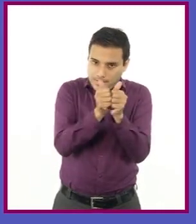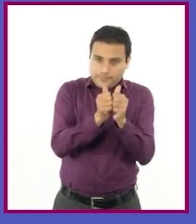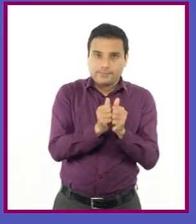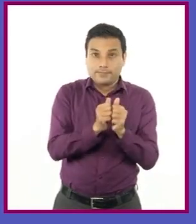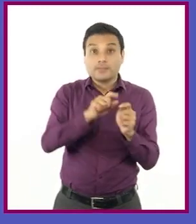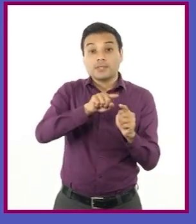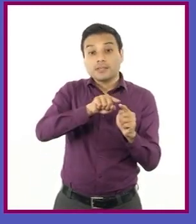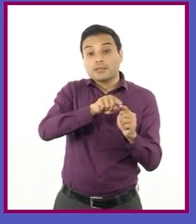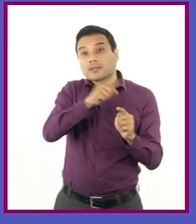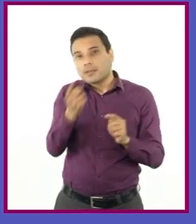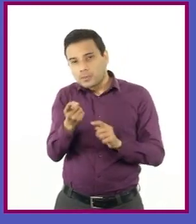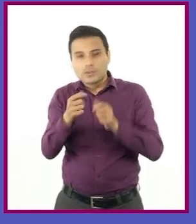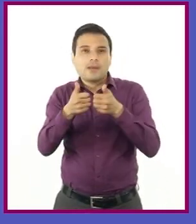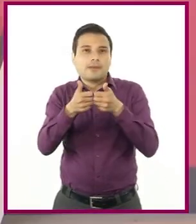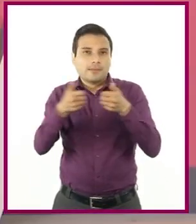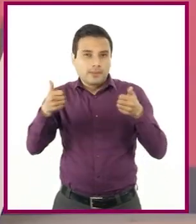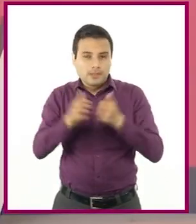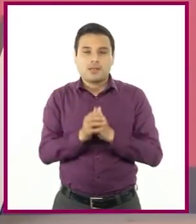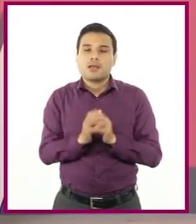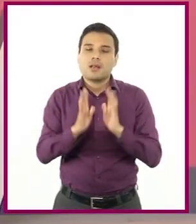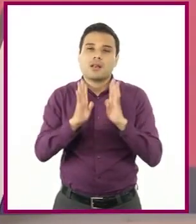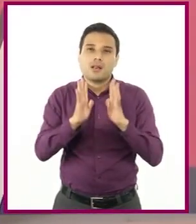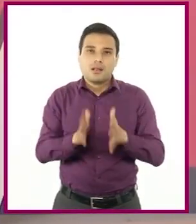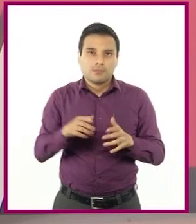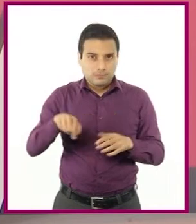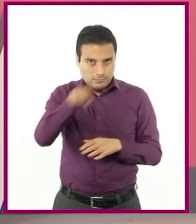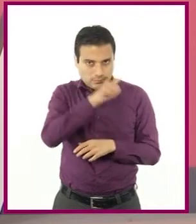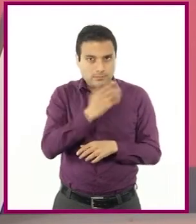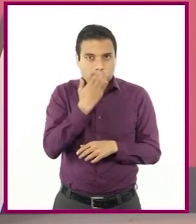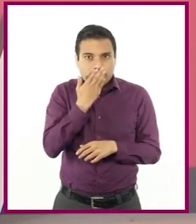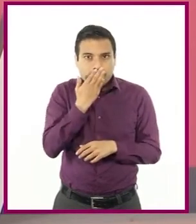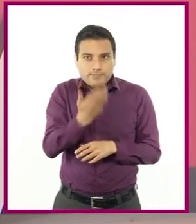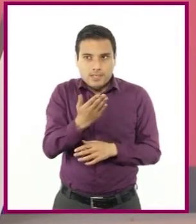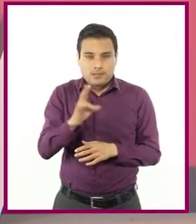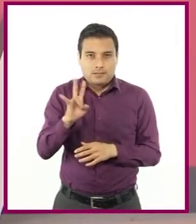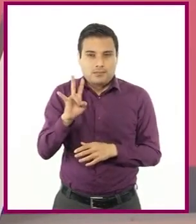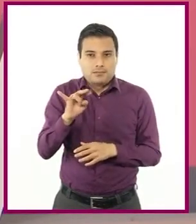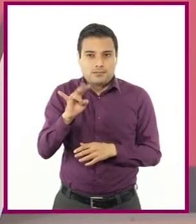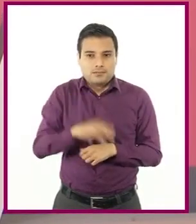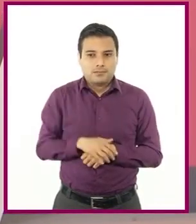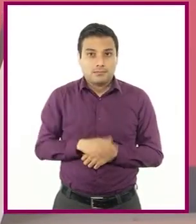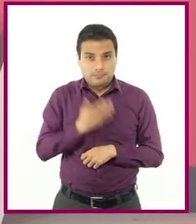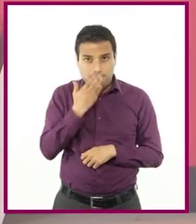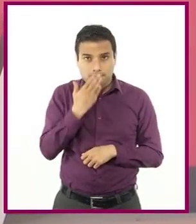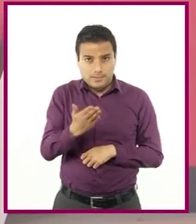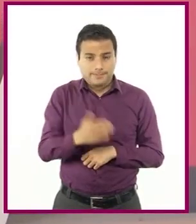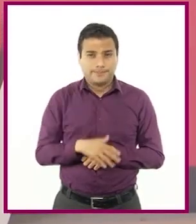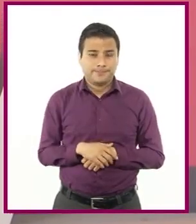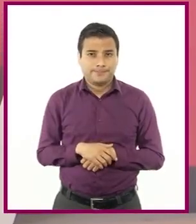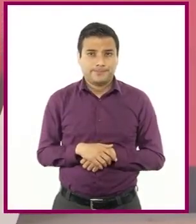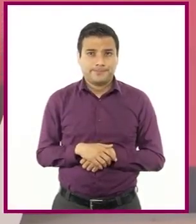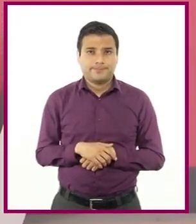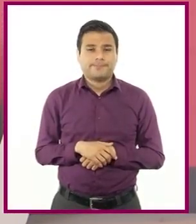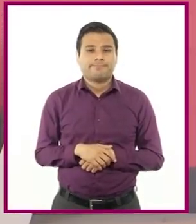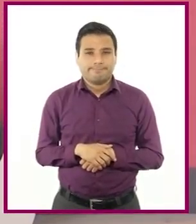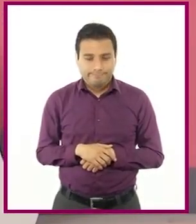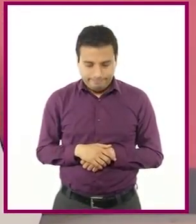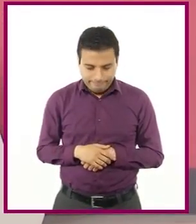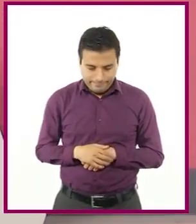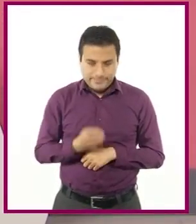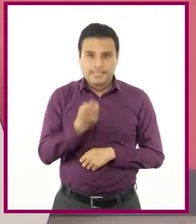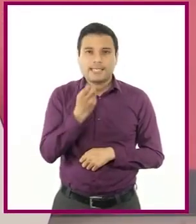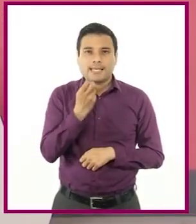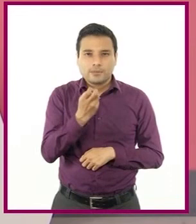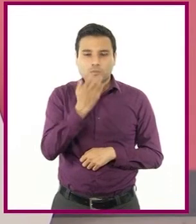palabra o el signo que los sigue. Me da gusto que lo notaras, Enrique. Estás en lo correcto. Así es como se debe usar